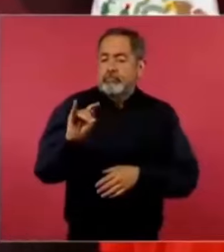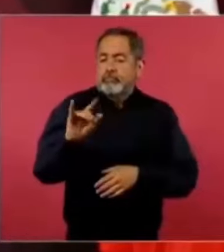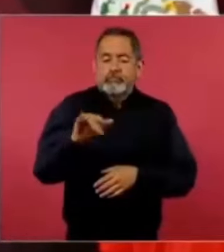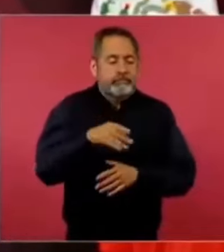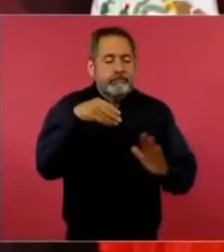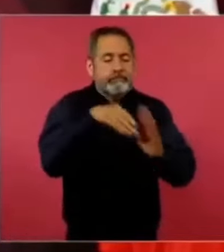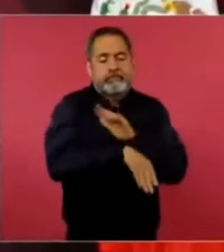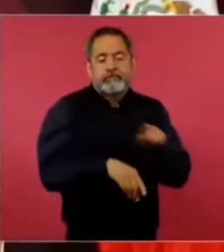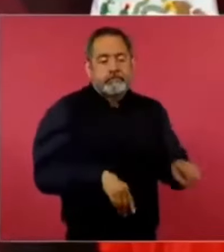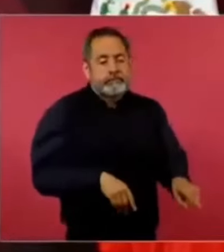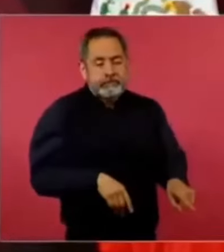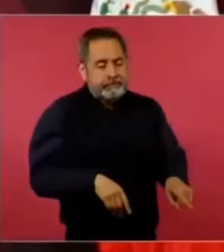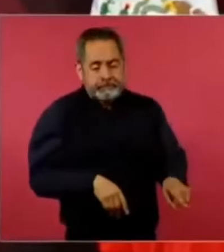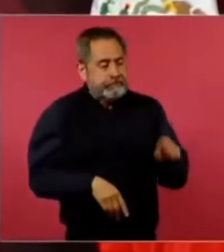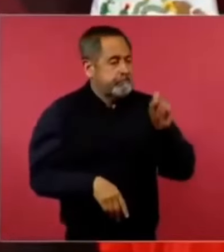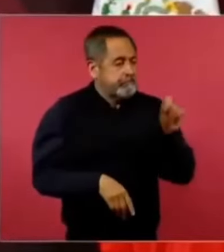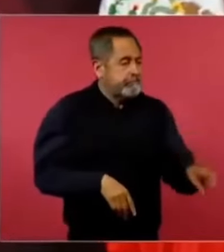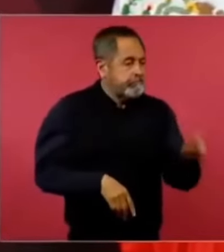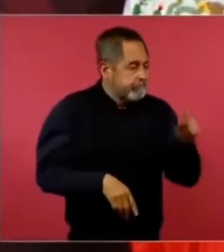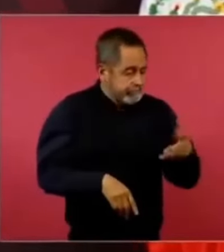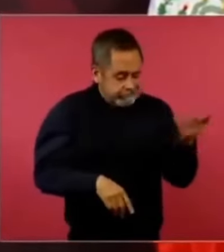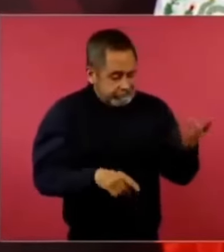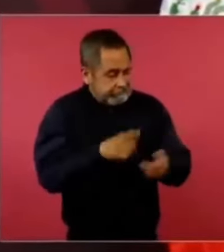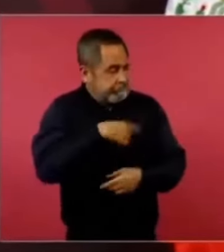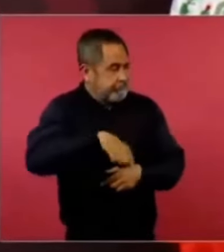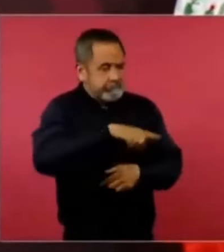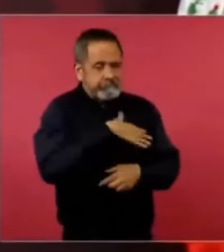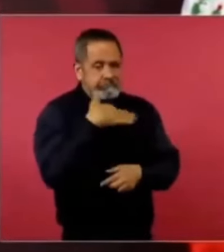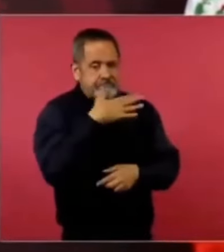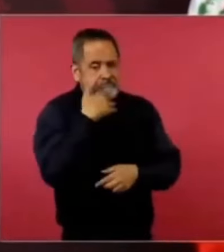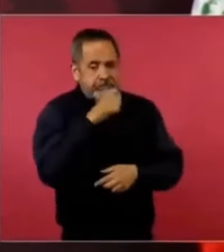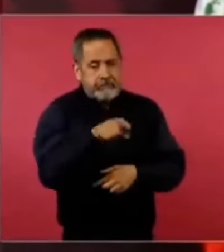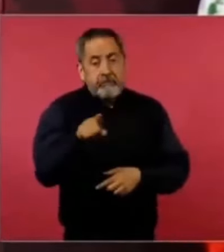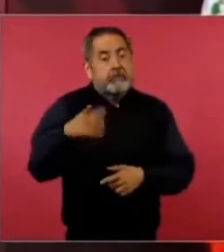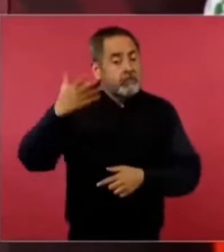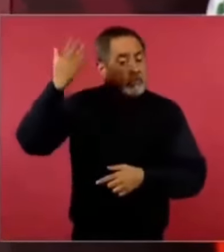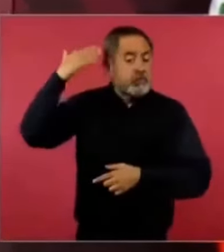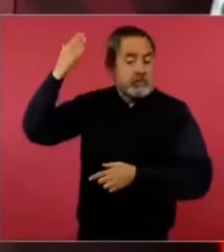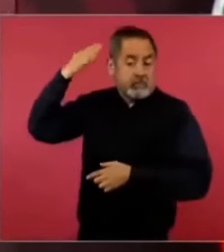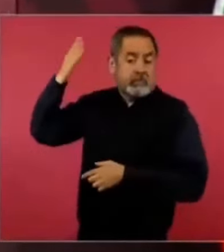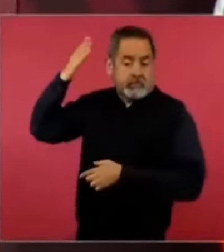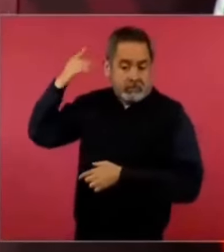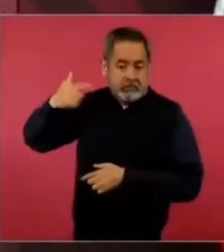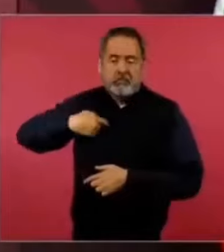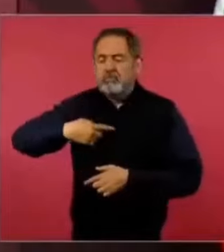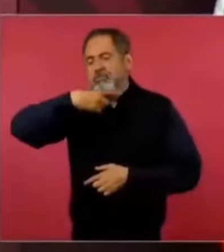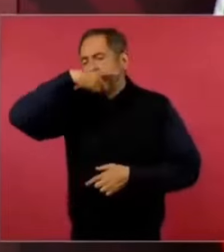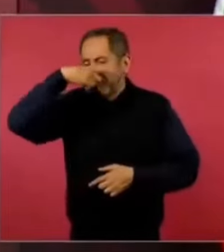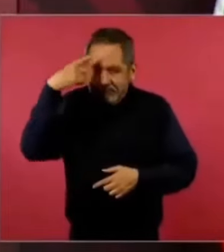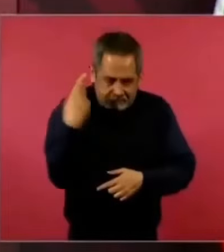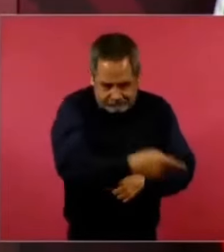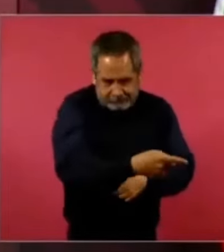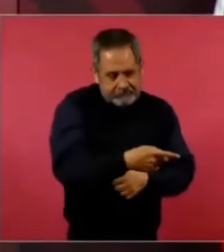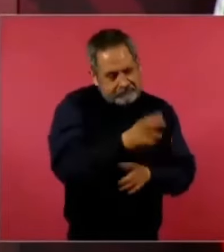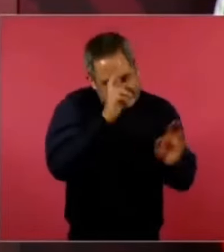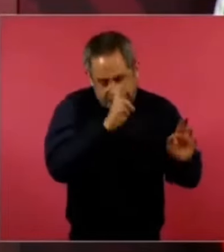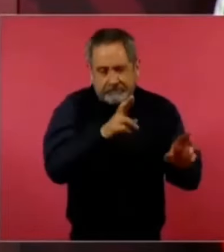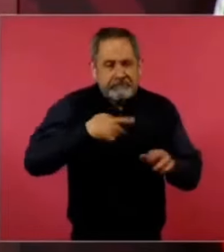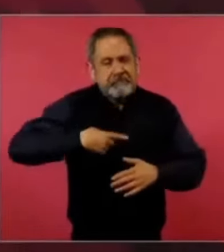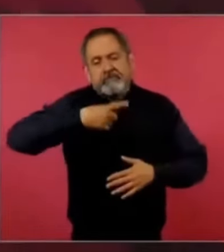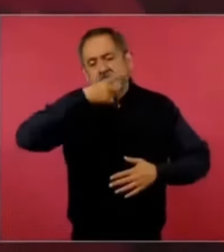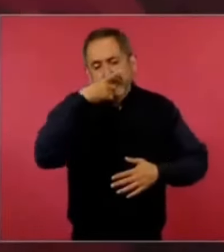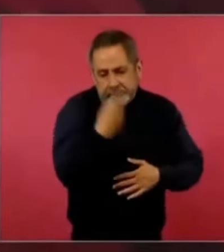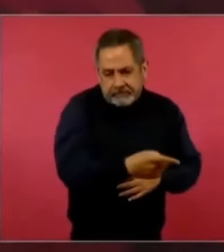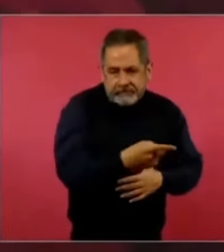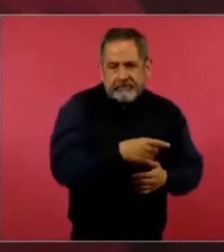que eran lo mismo. Yo decía en su momento, con todo respeto, que eran